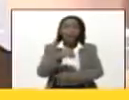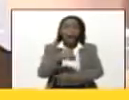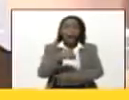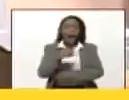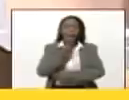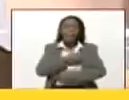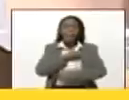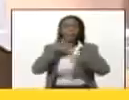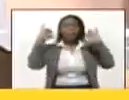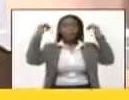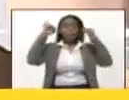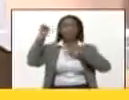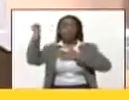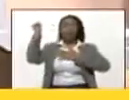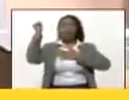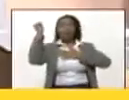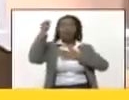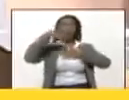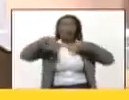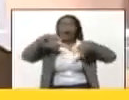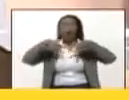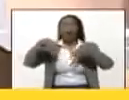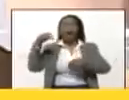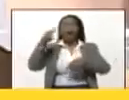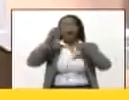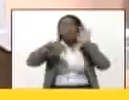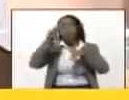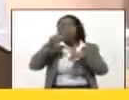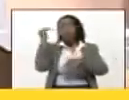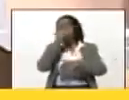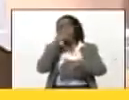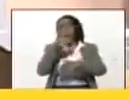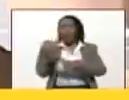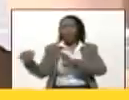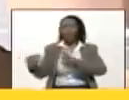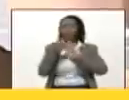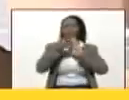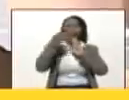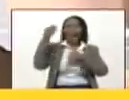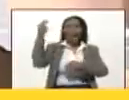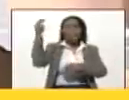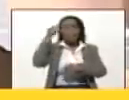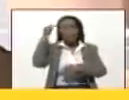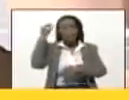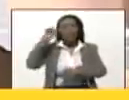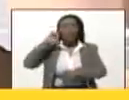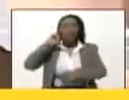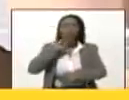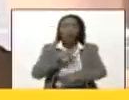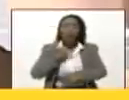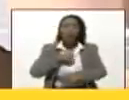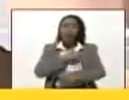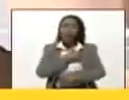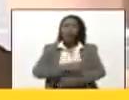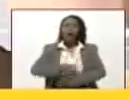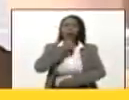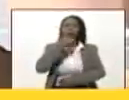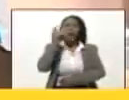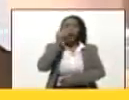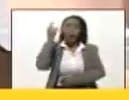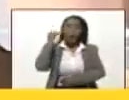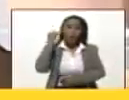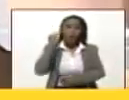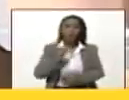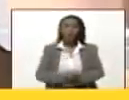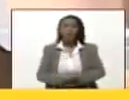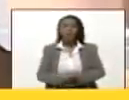y a bailar el 12 de octubre ofende ofende la memoria histórica de nuestros abuelos de